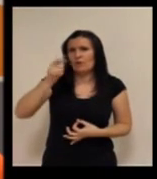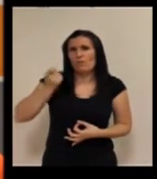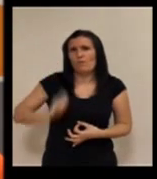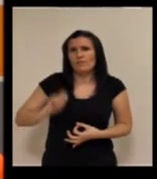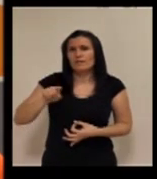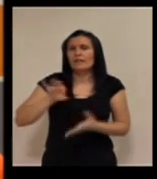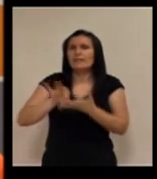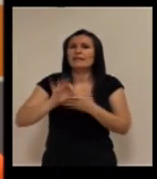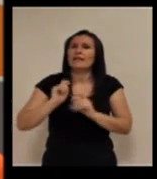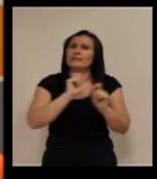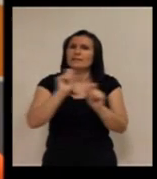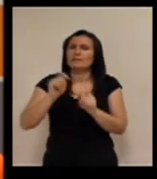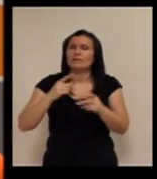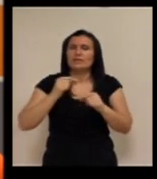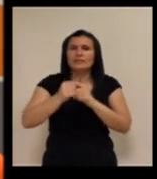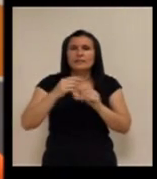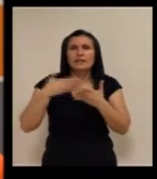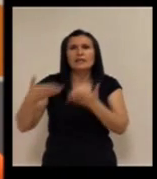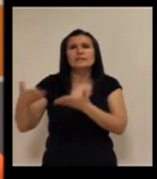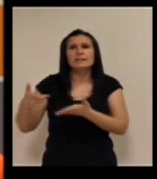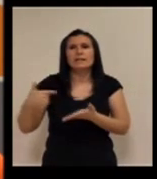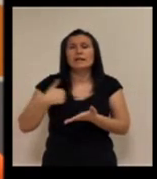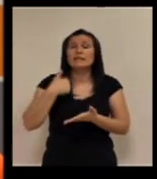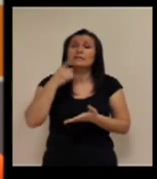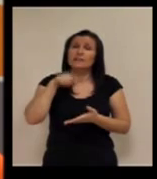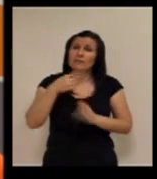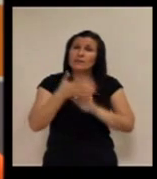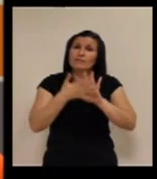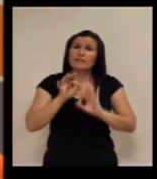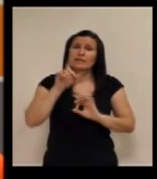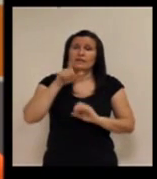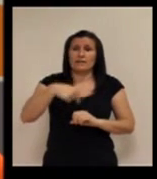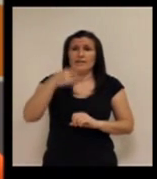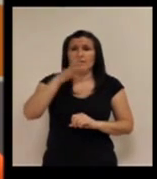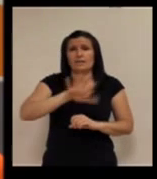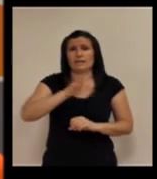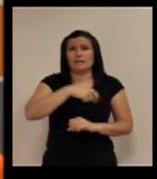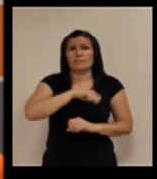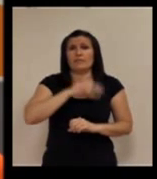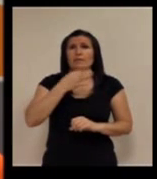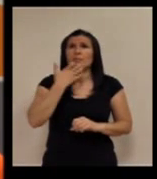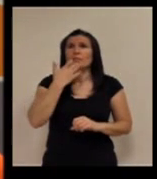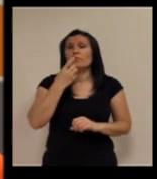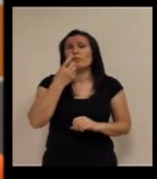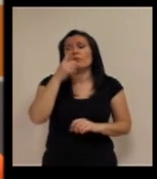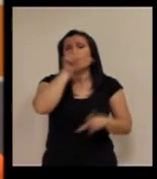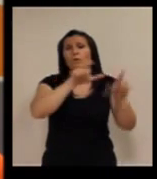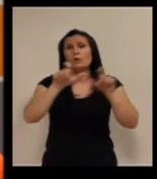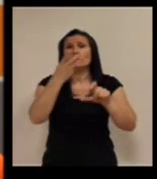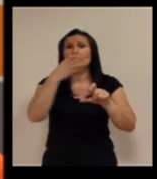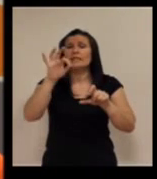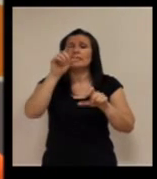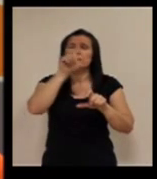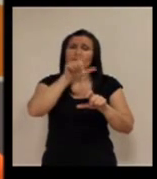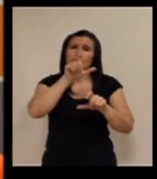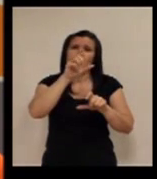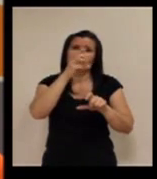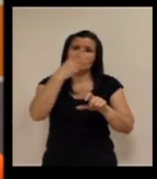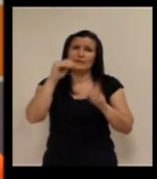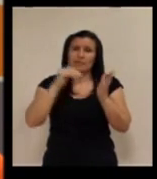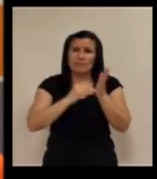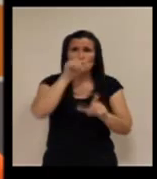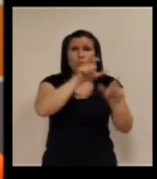profesionales los prestadores del servicio y sí comentaban que en España pues tiene que hacer frente a lo mejor a una población de 30.000